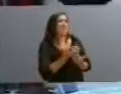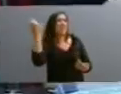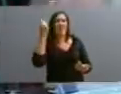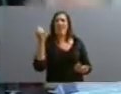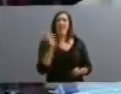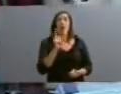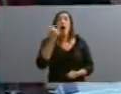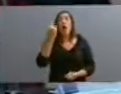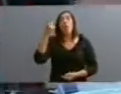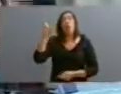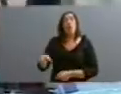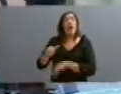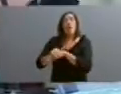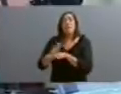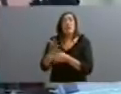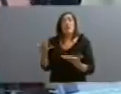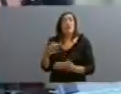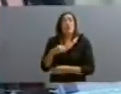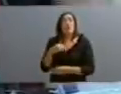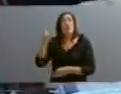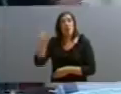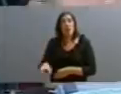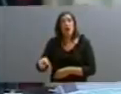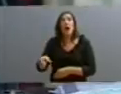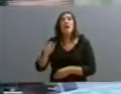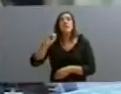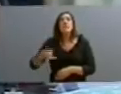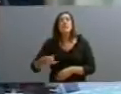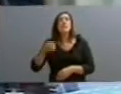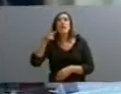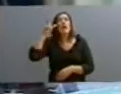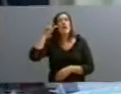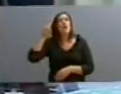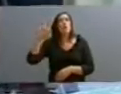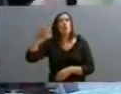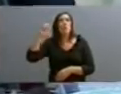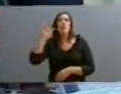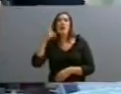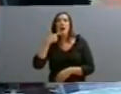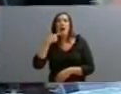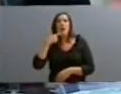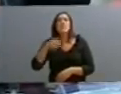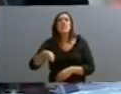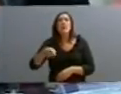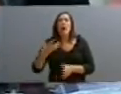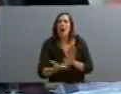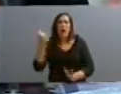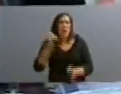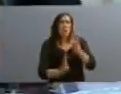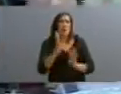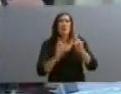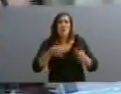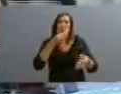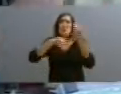hay un gran amigo nuestro, Evo Morales, que ha expropiado hasta el pasto y sin embargo consigue dinero al 4,4%